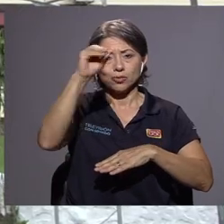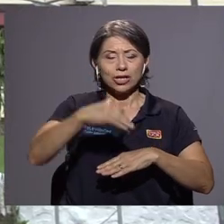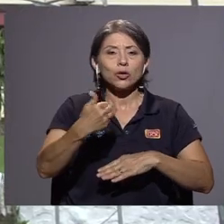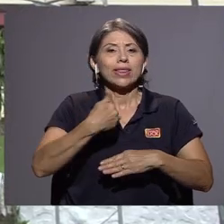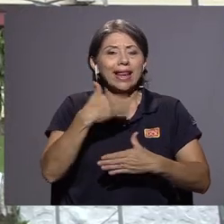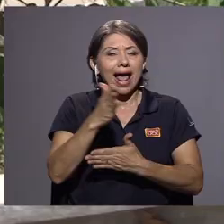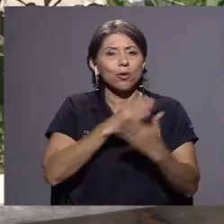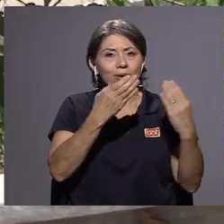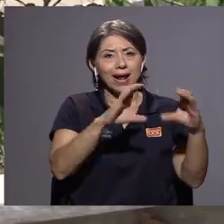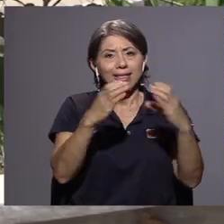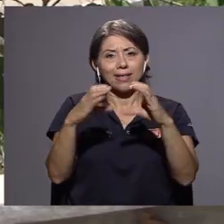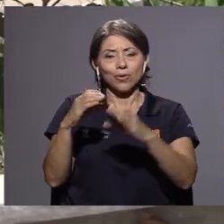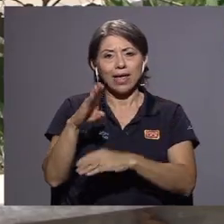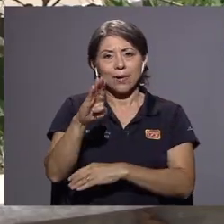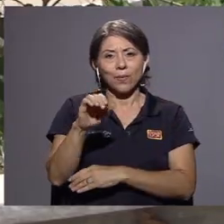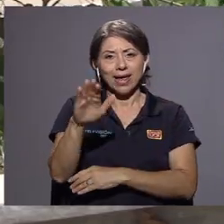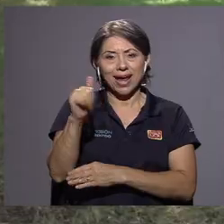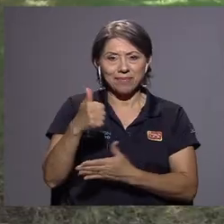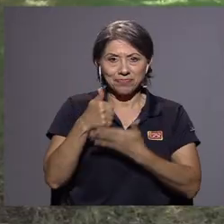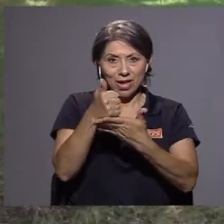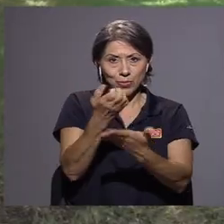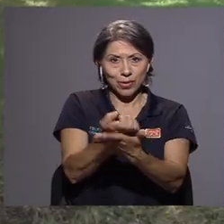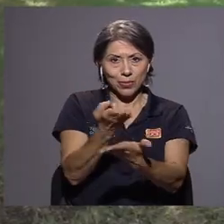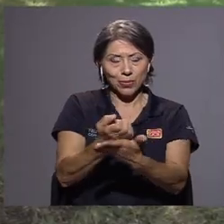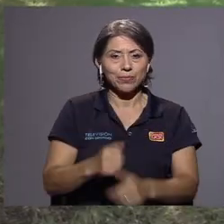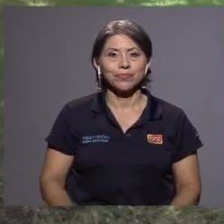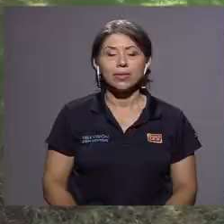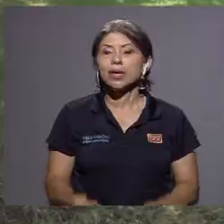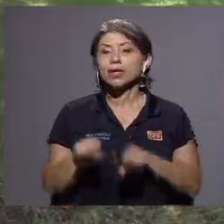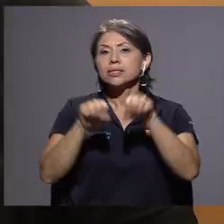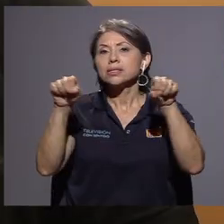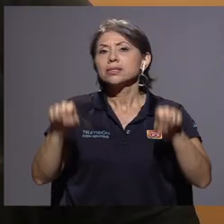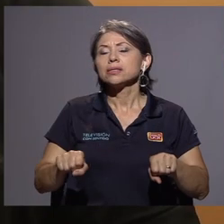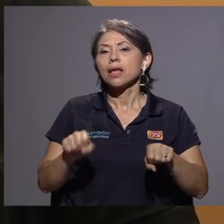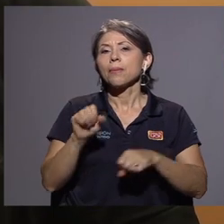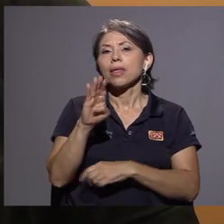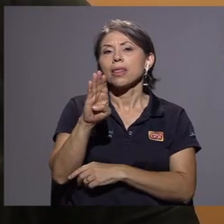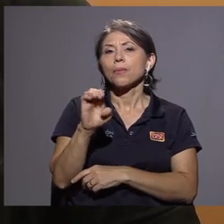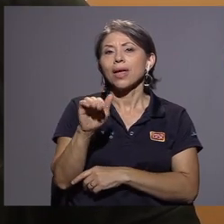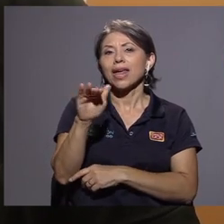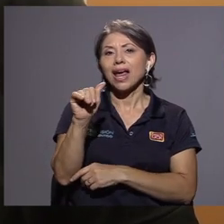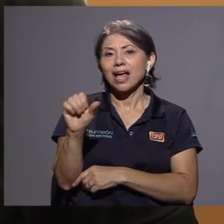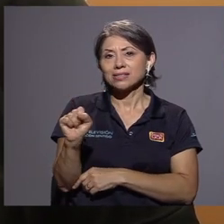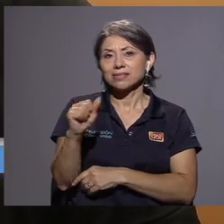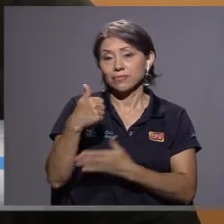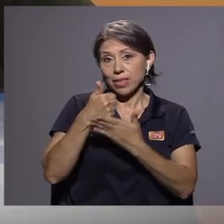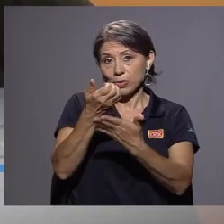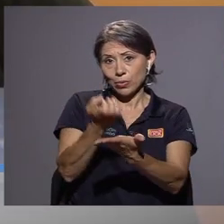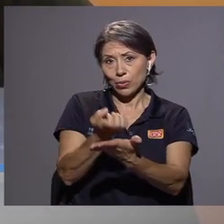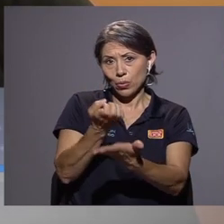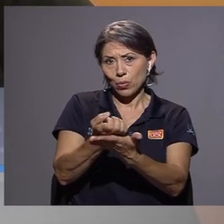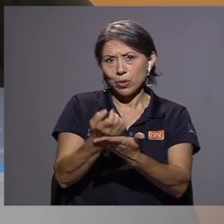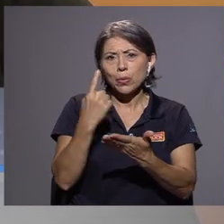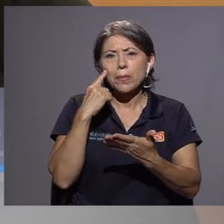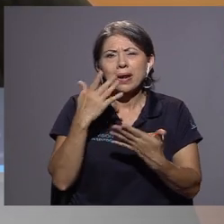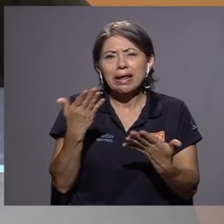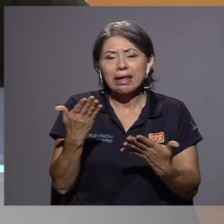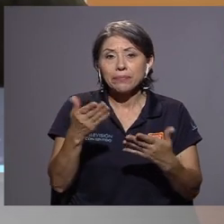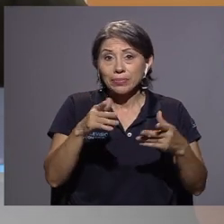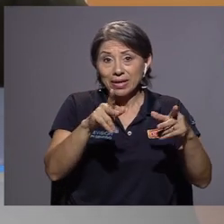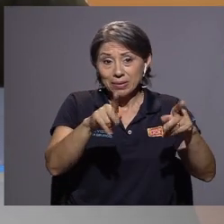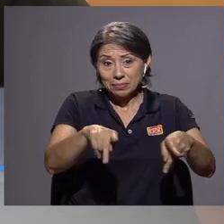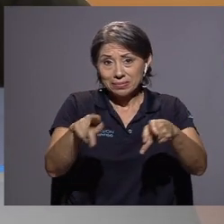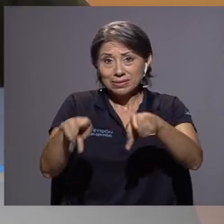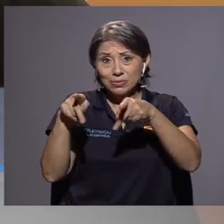un 80% cuenta con alguna categoría de beca. El sistema de becas viene a permitir que aquel